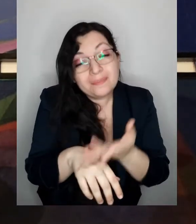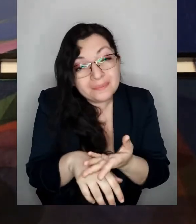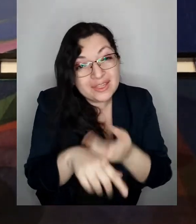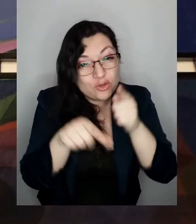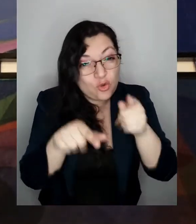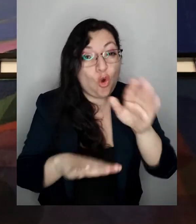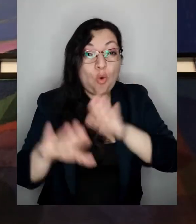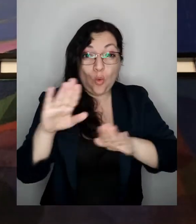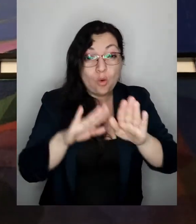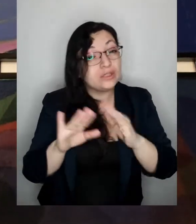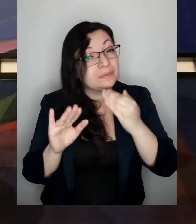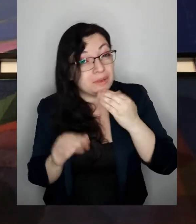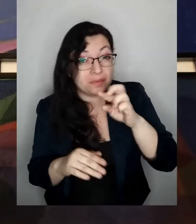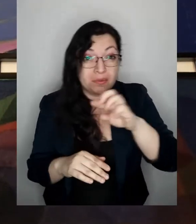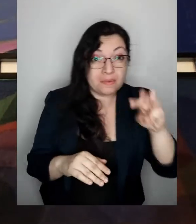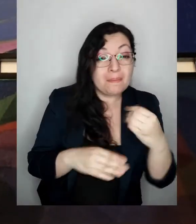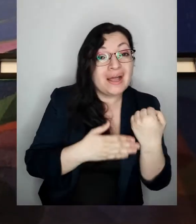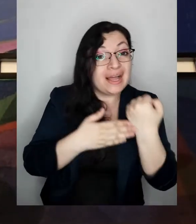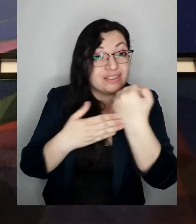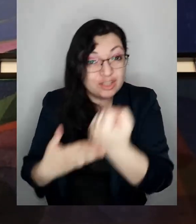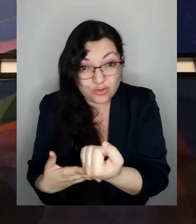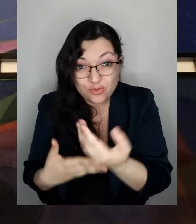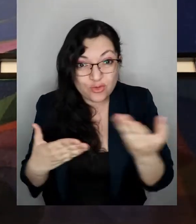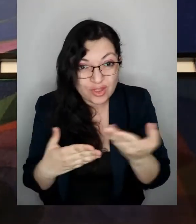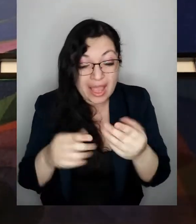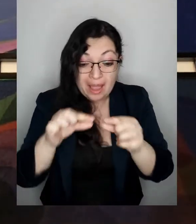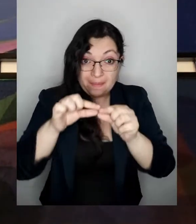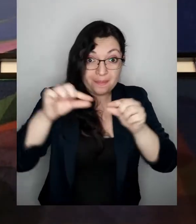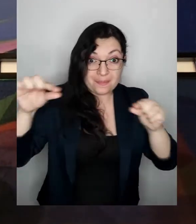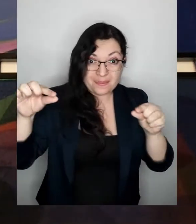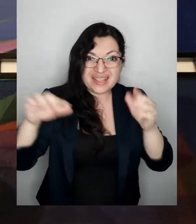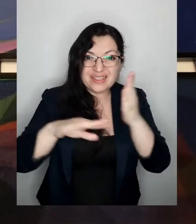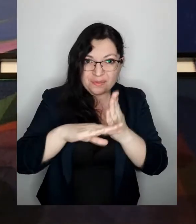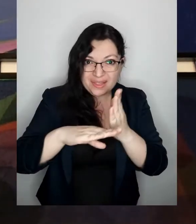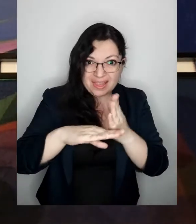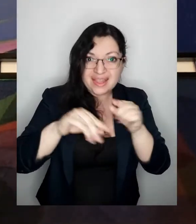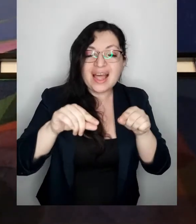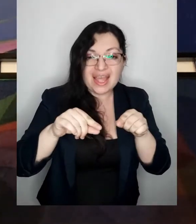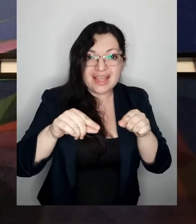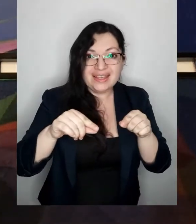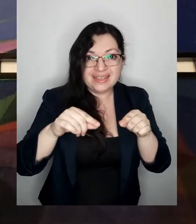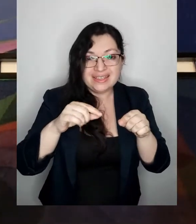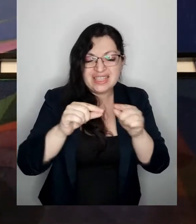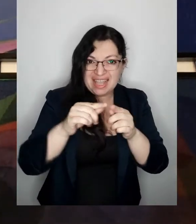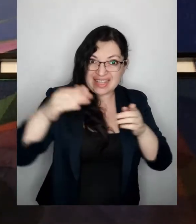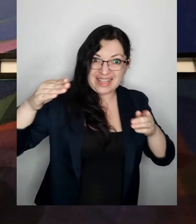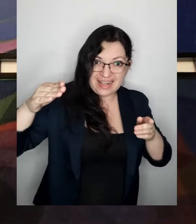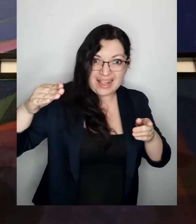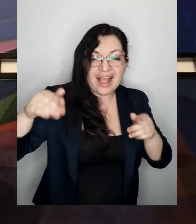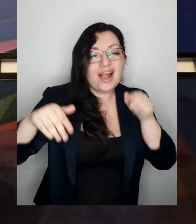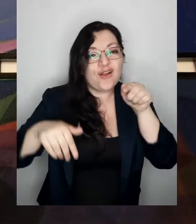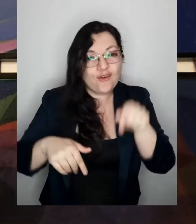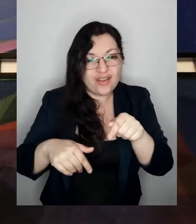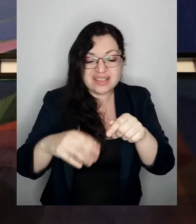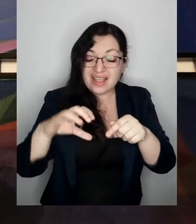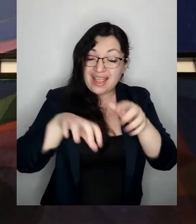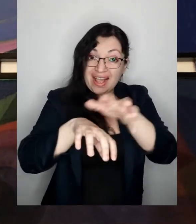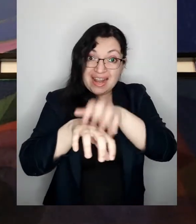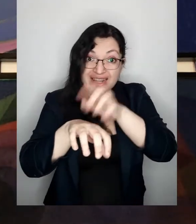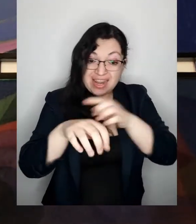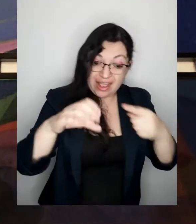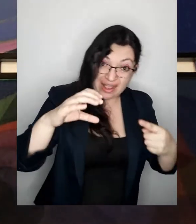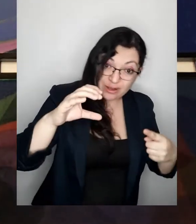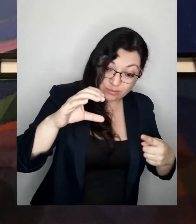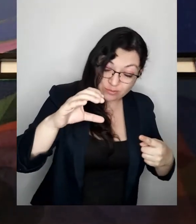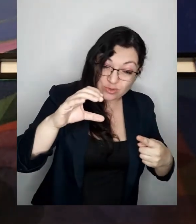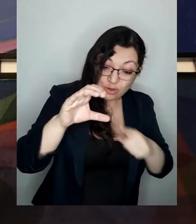mucho cuidado o con la ayuda de tus papás tomes la brocheta o el palito de madera que es más largo atraviesas